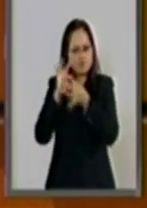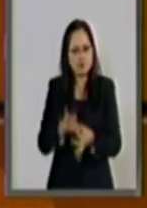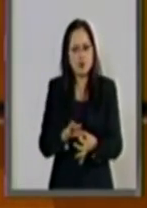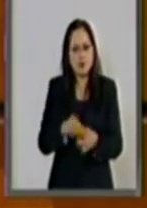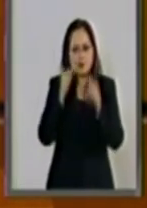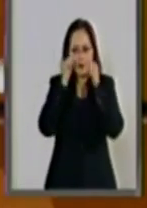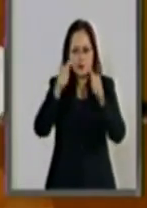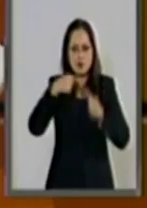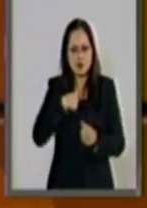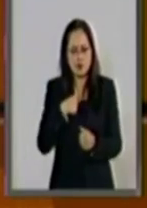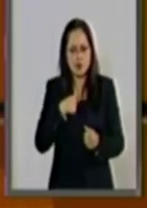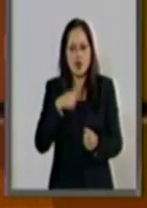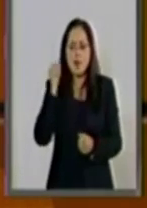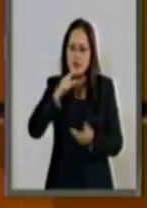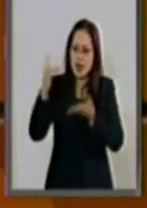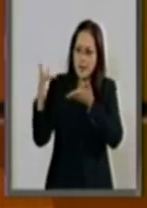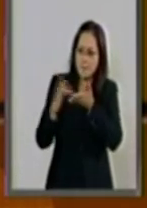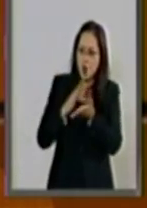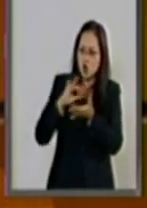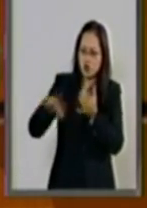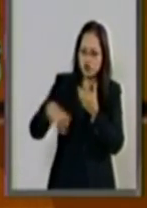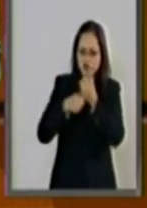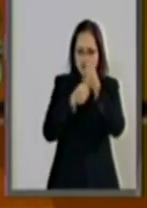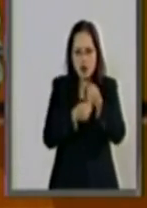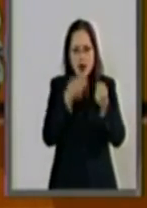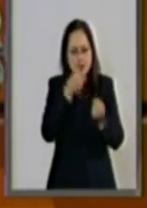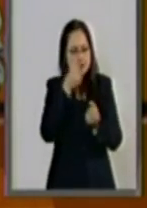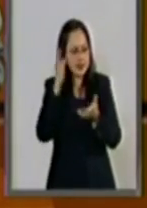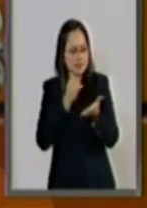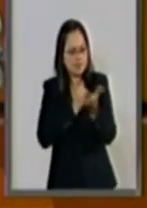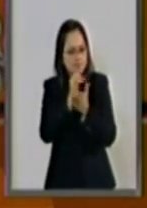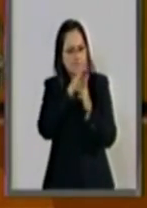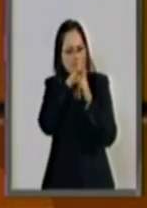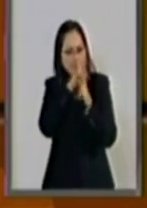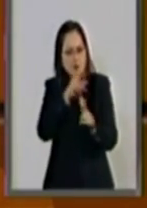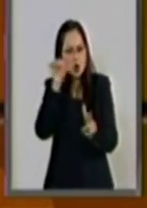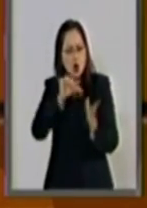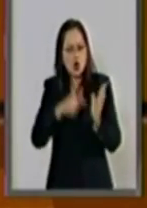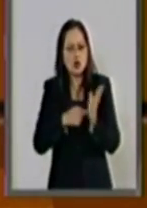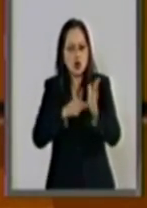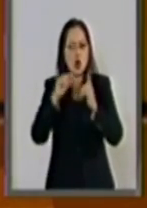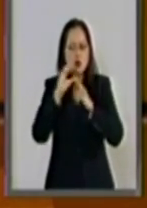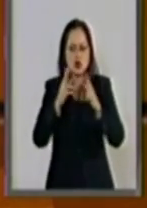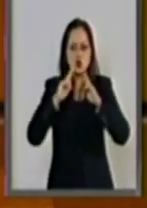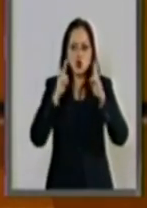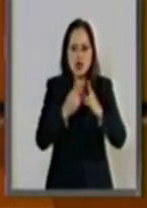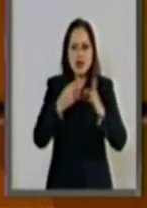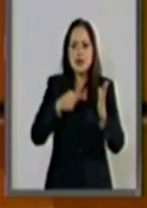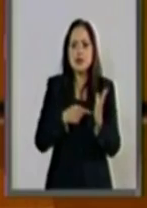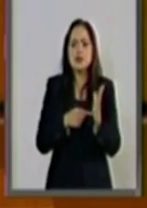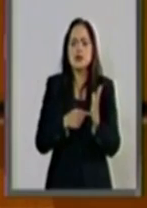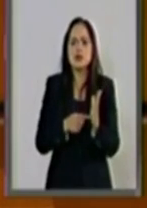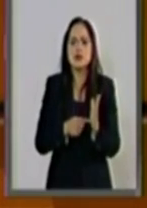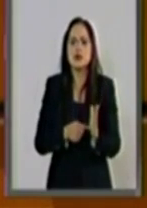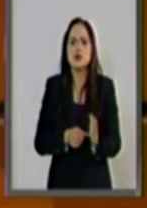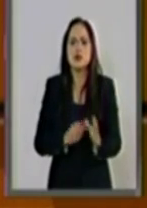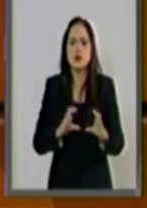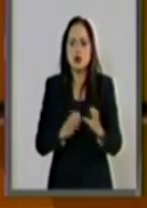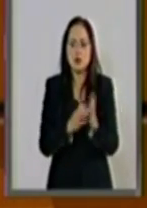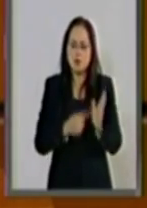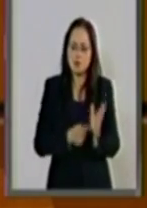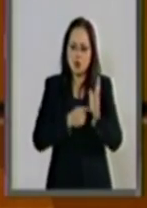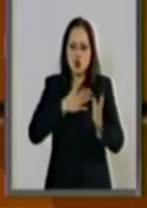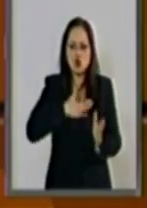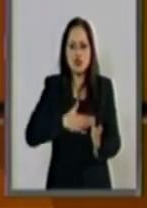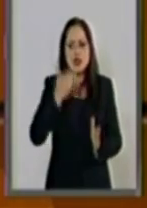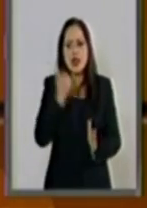y por el apoyo y el respaldo a este dictamen que presentamos las Comisiones Unidas de